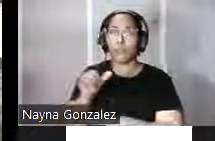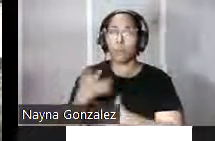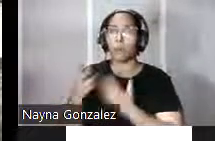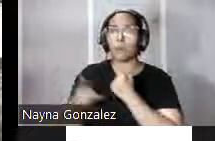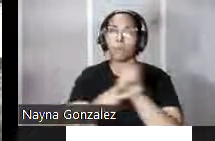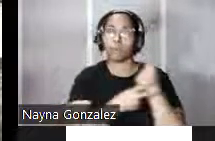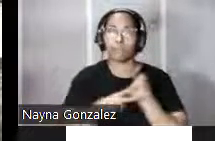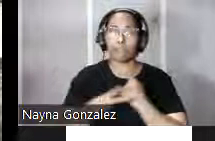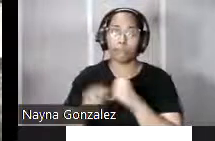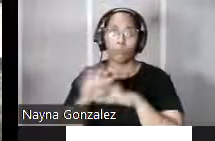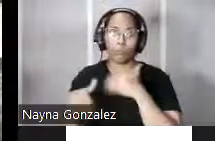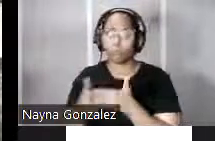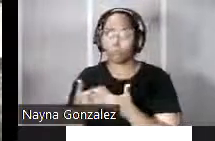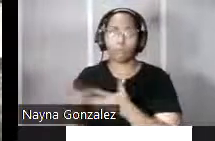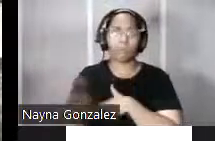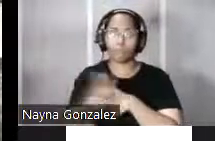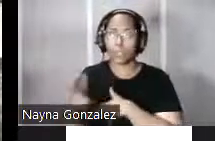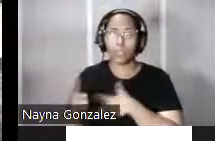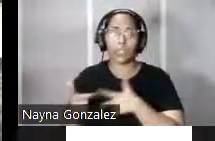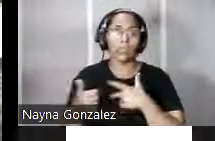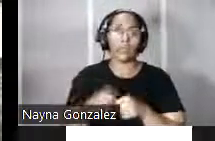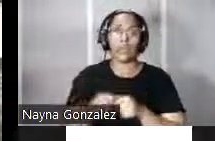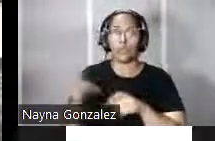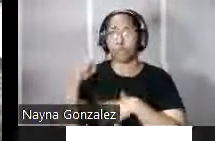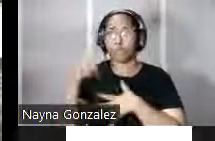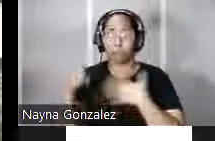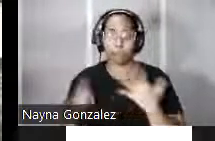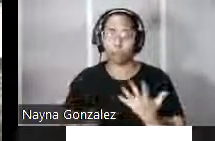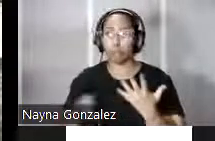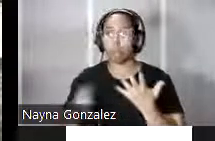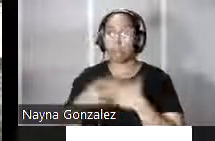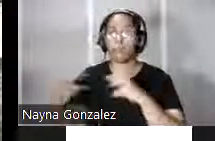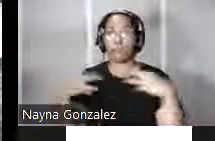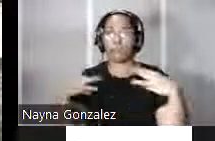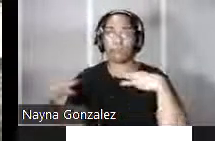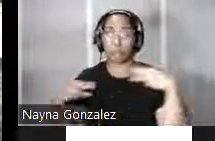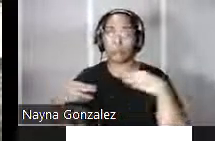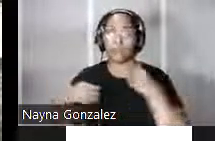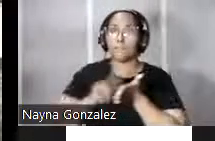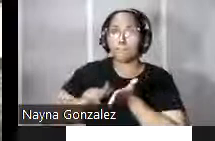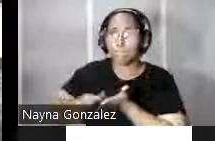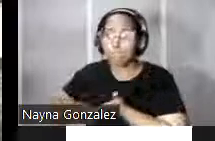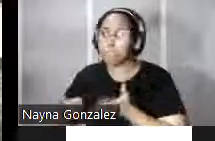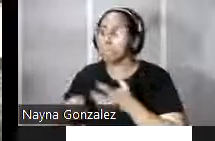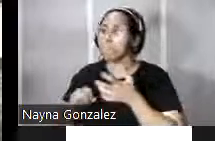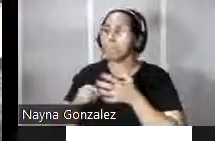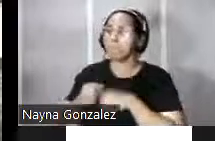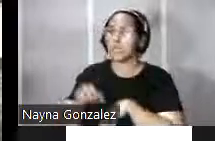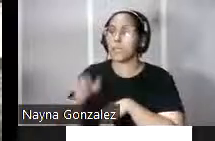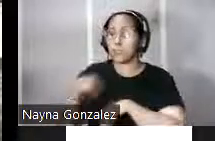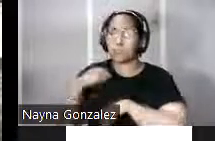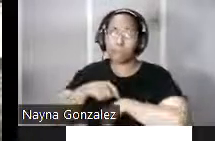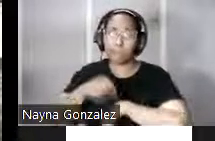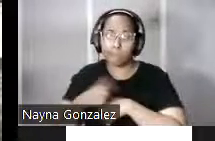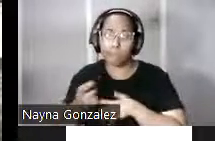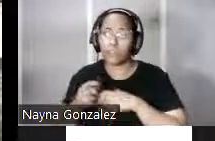ella todas las armas y todas las municiones de guerra. Las investigaciones realizadas sobre esta fortificación